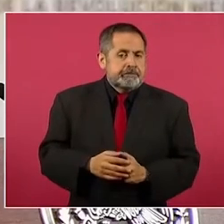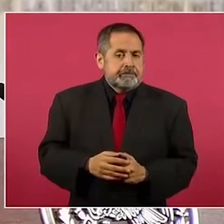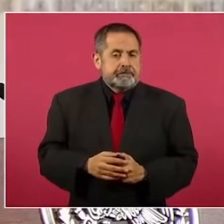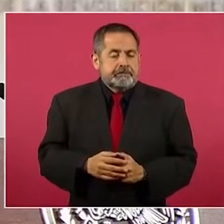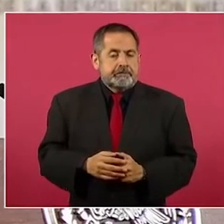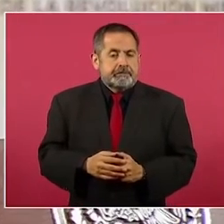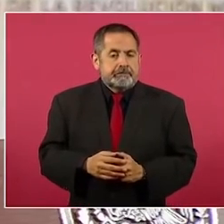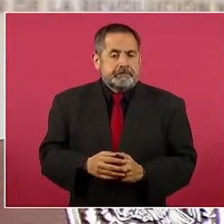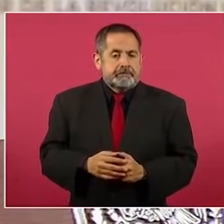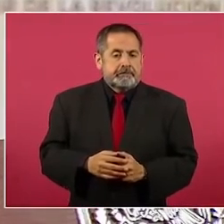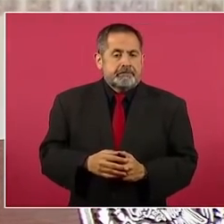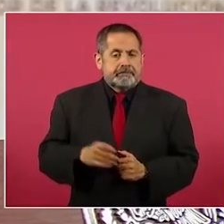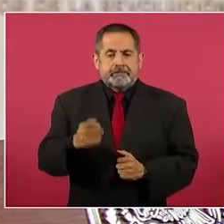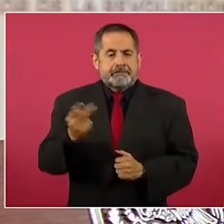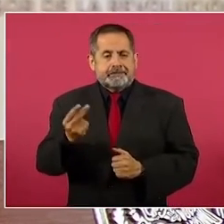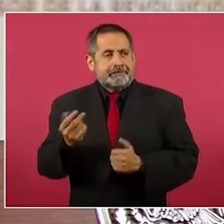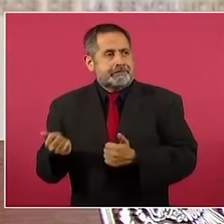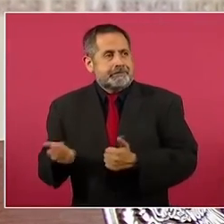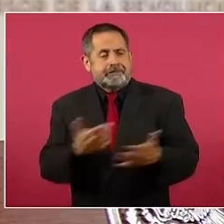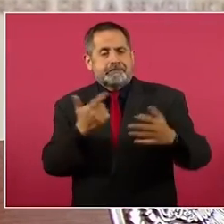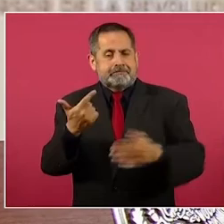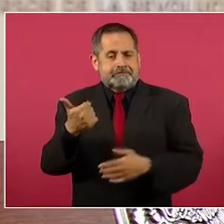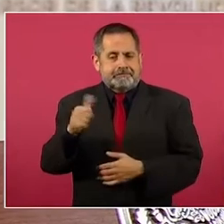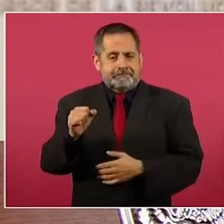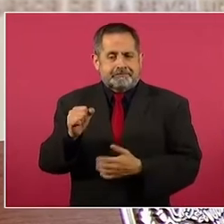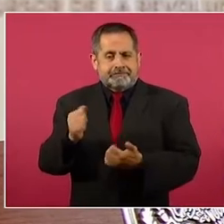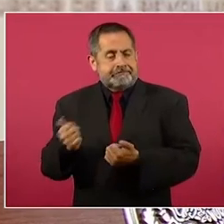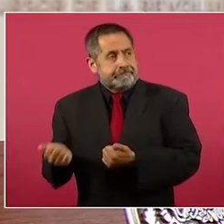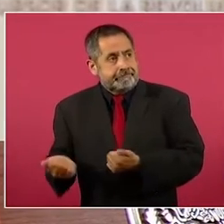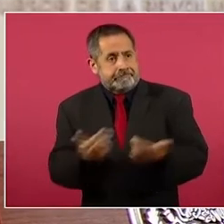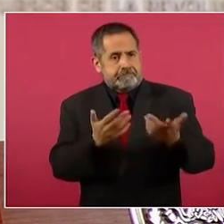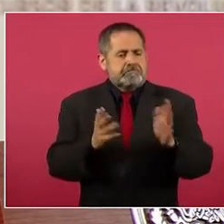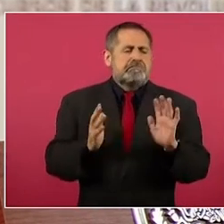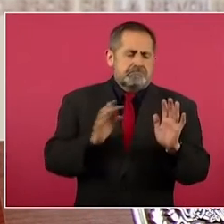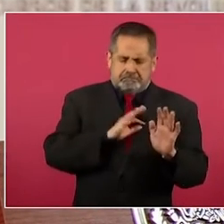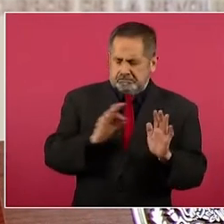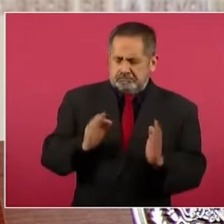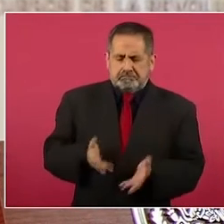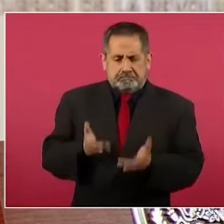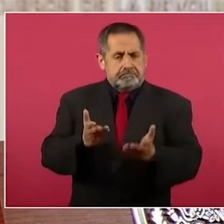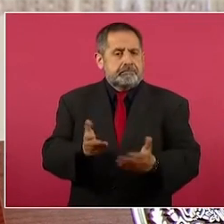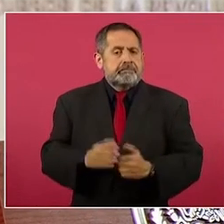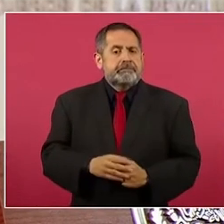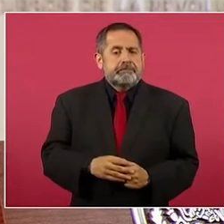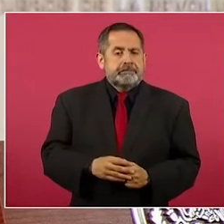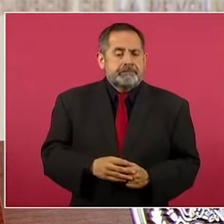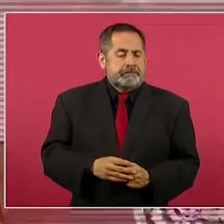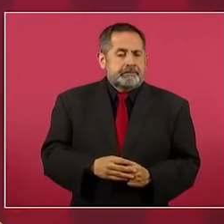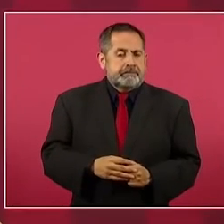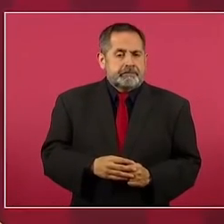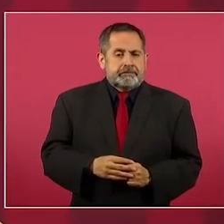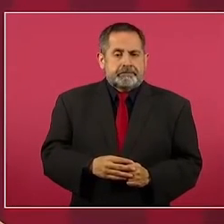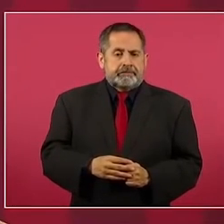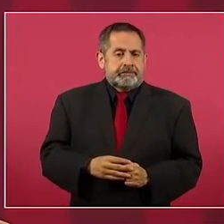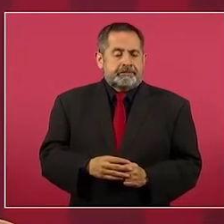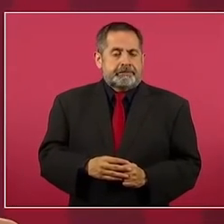transportar gas y nuestra